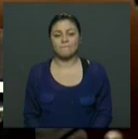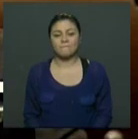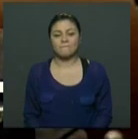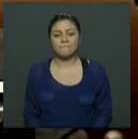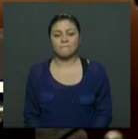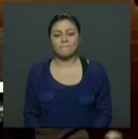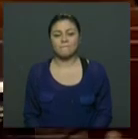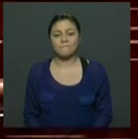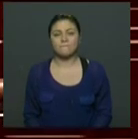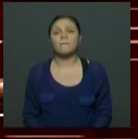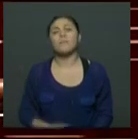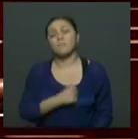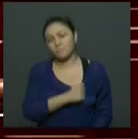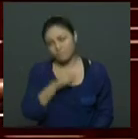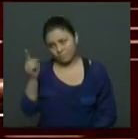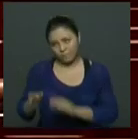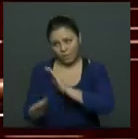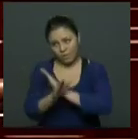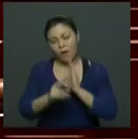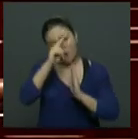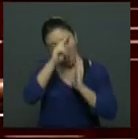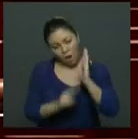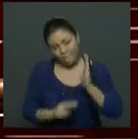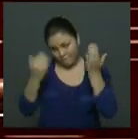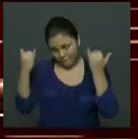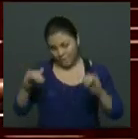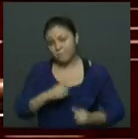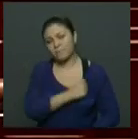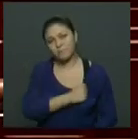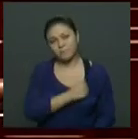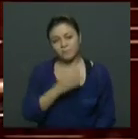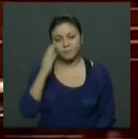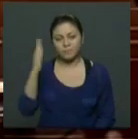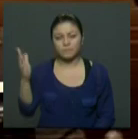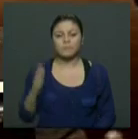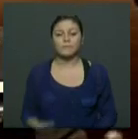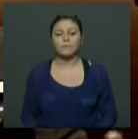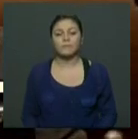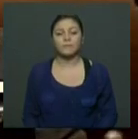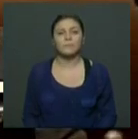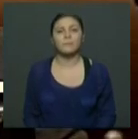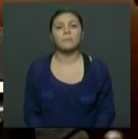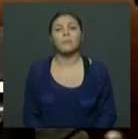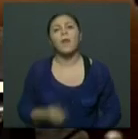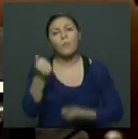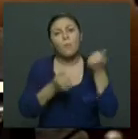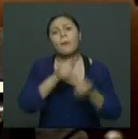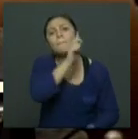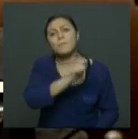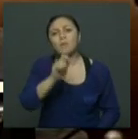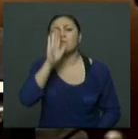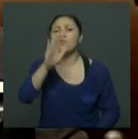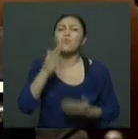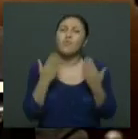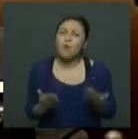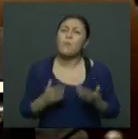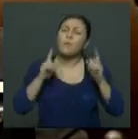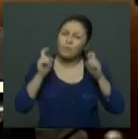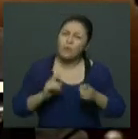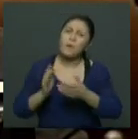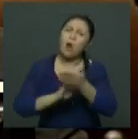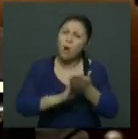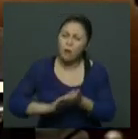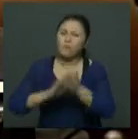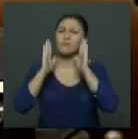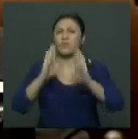Permítanle al doctor Correa terminar la constancia, por favor. ...y a hacer parte a la sociedad civil en la resolución del conflicto. No